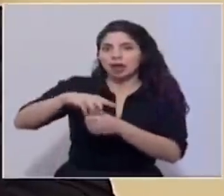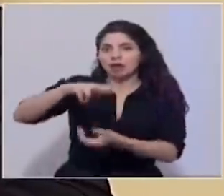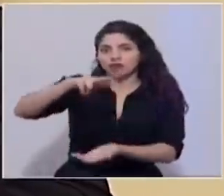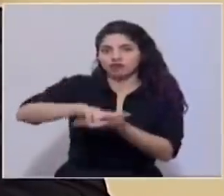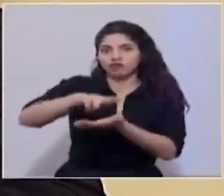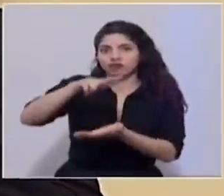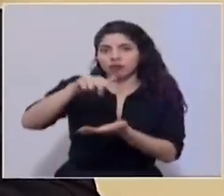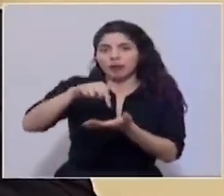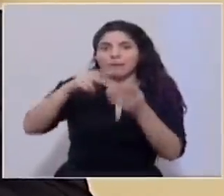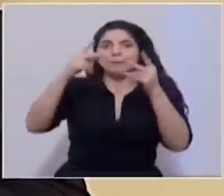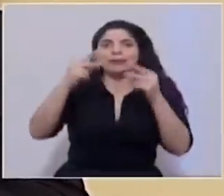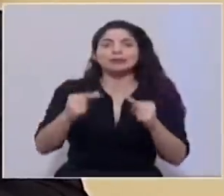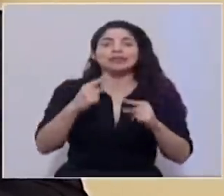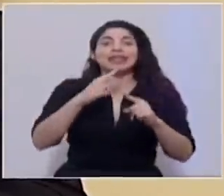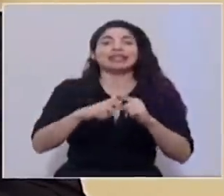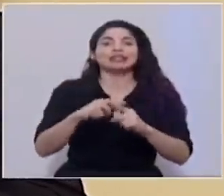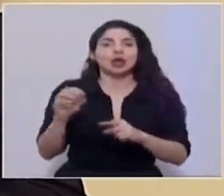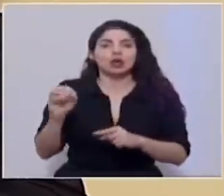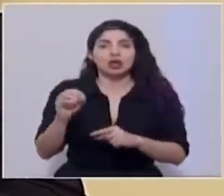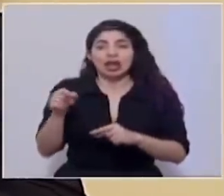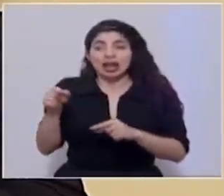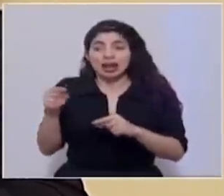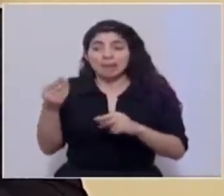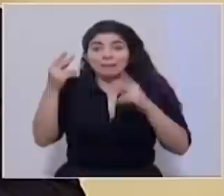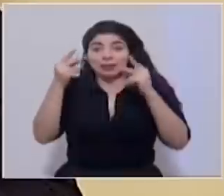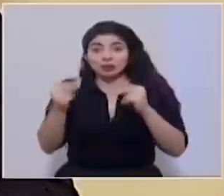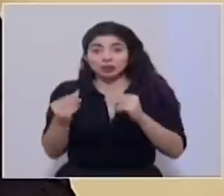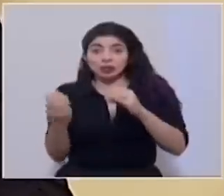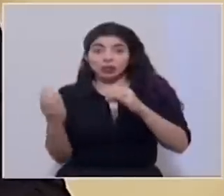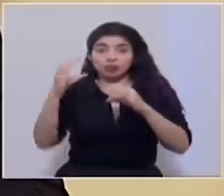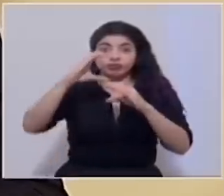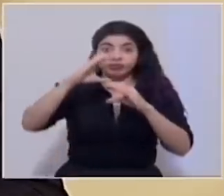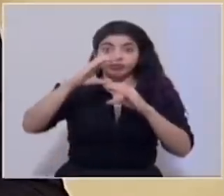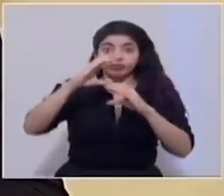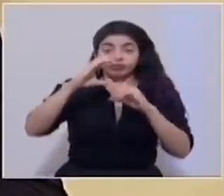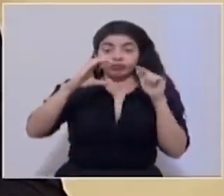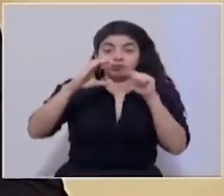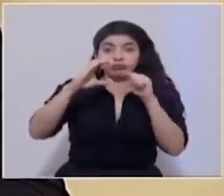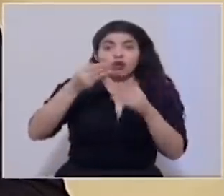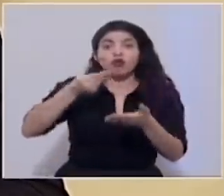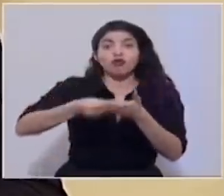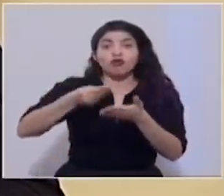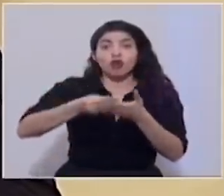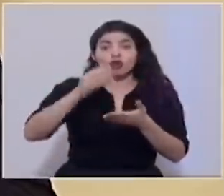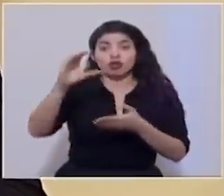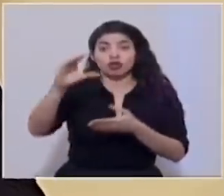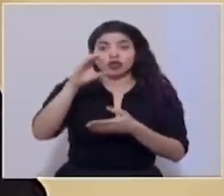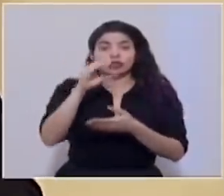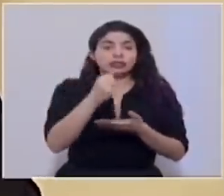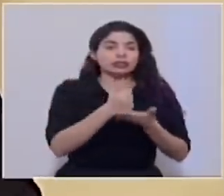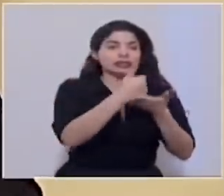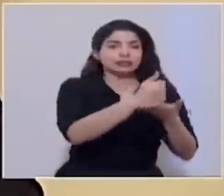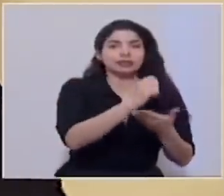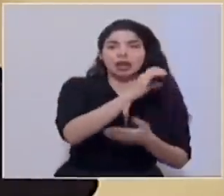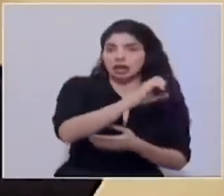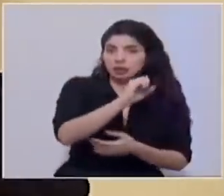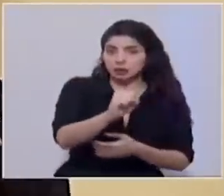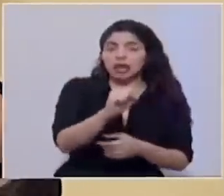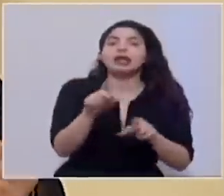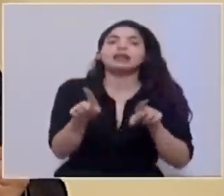presupuesto extraordinario, que no sólo lleva recursos para llevar a la caja costarricense del seguro social, sino que también